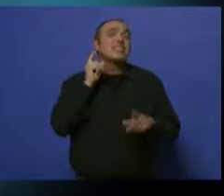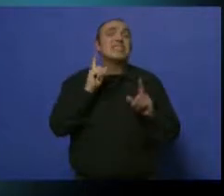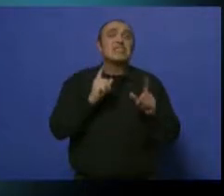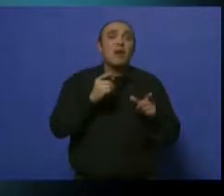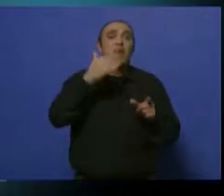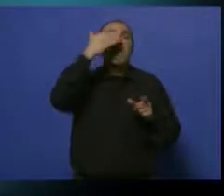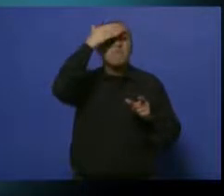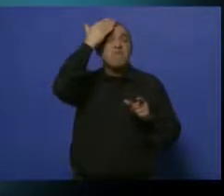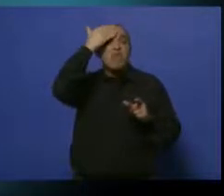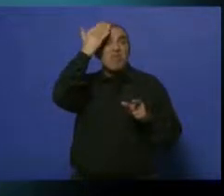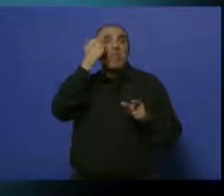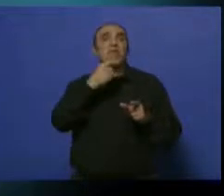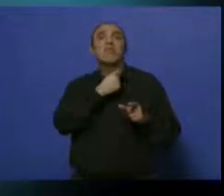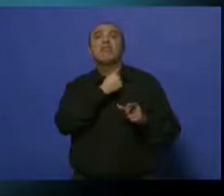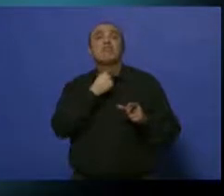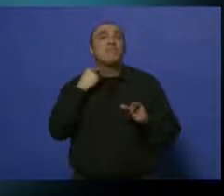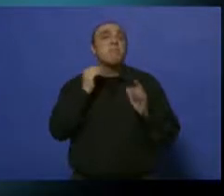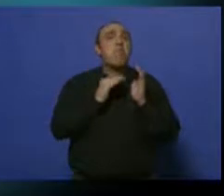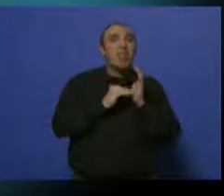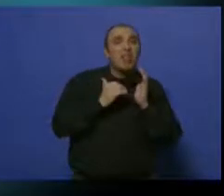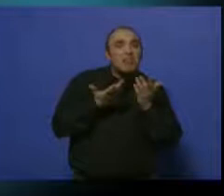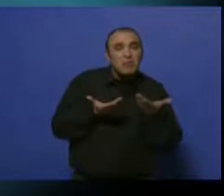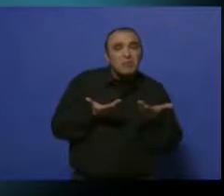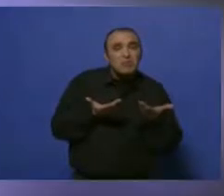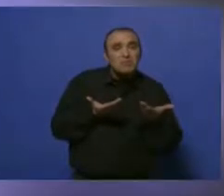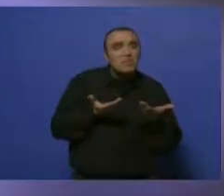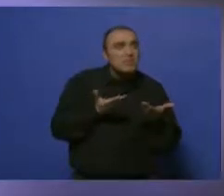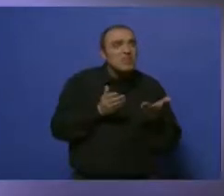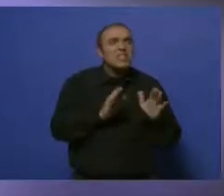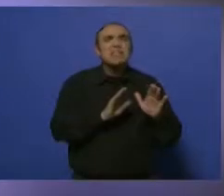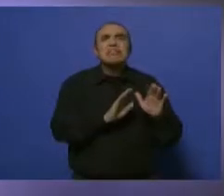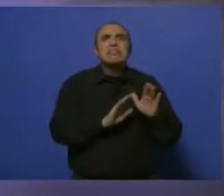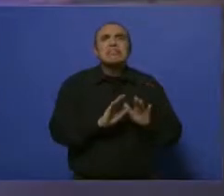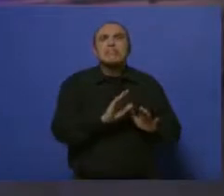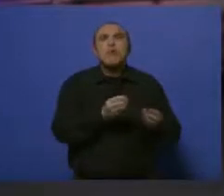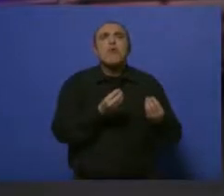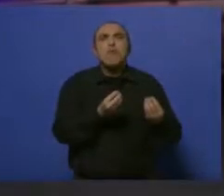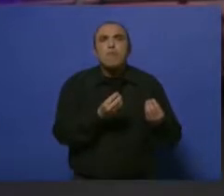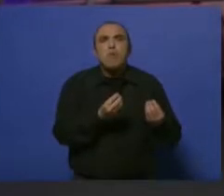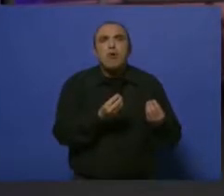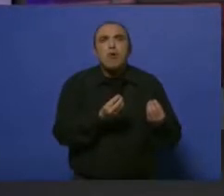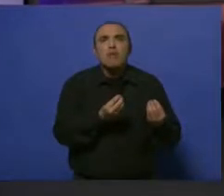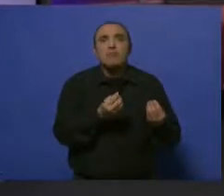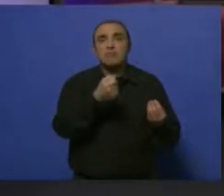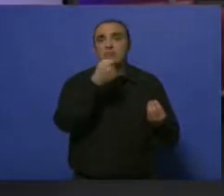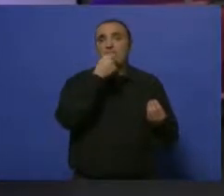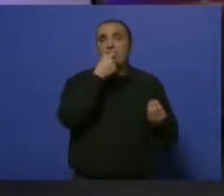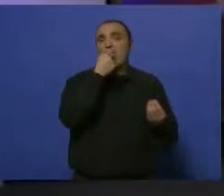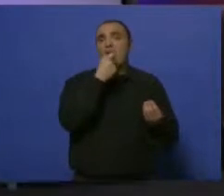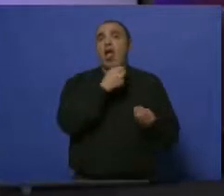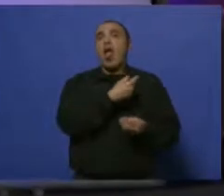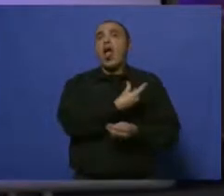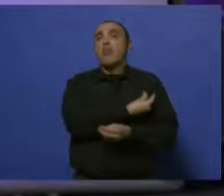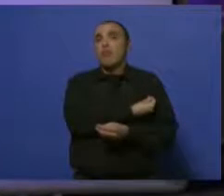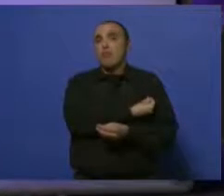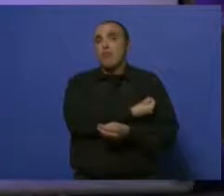platas blanquecinas, y cuyo tratamiento es con un antibiótico que lo tenemos que dar a conciencia y por el tiempo que está